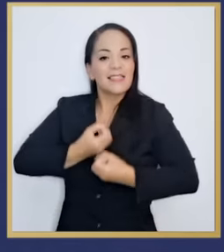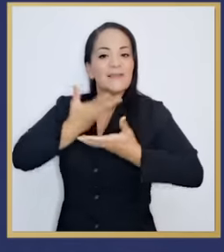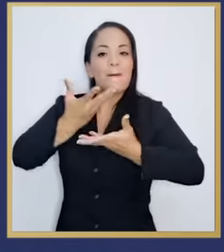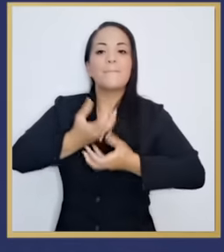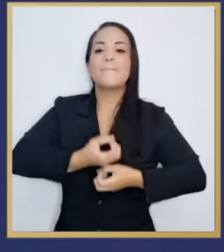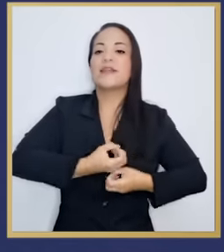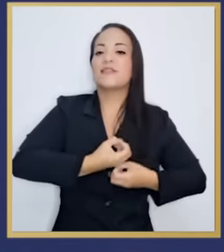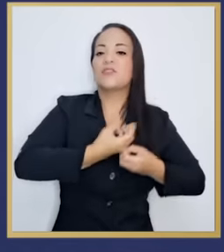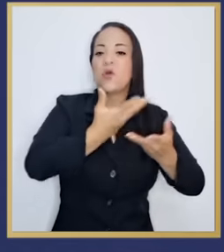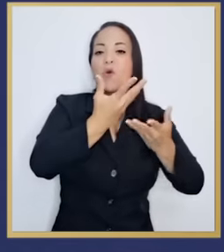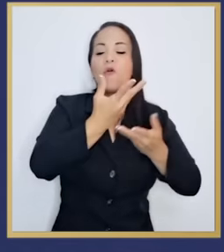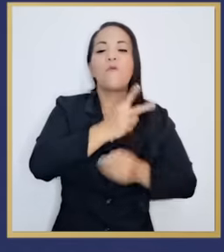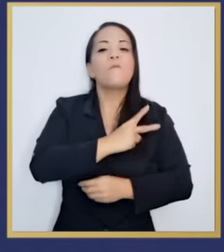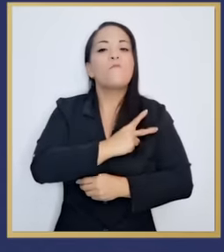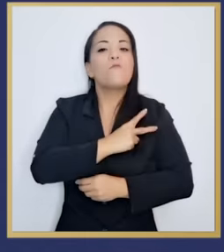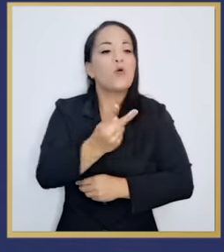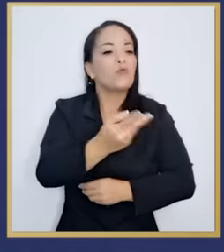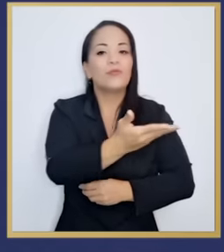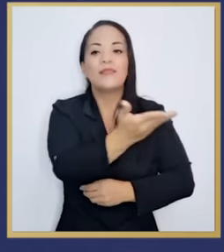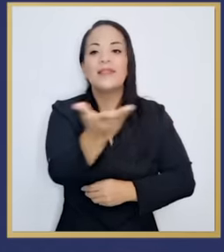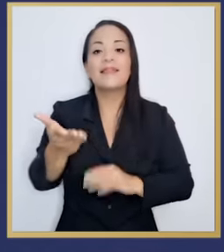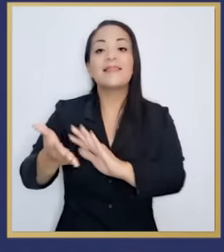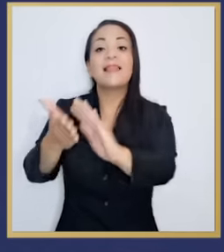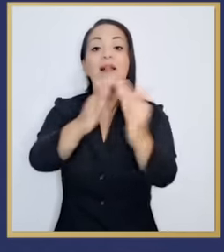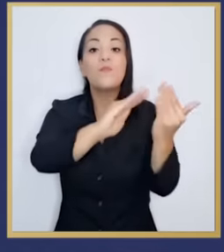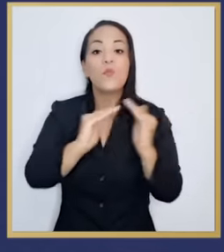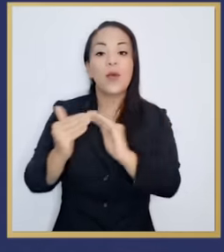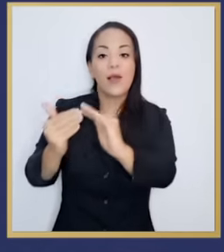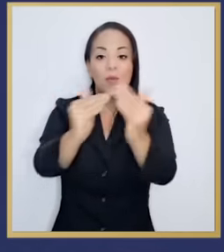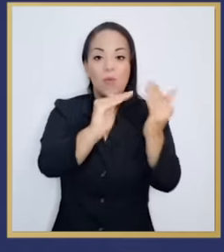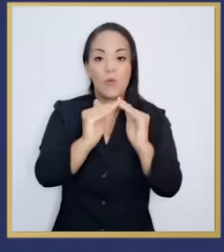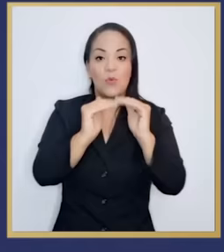de la voluntad popular del pueblo.